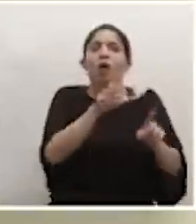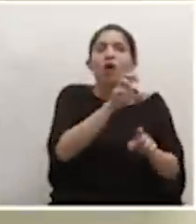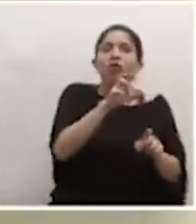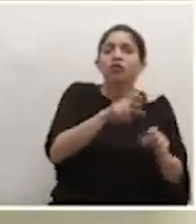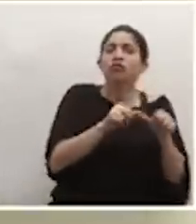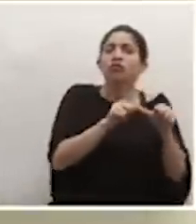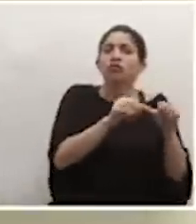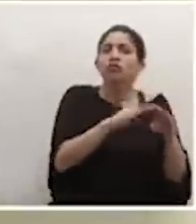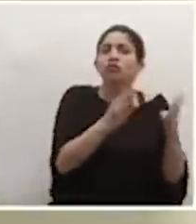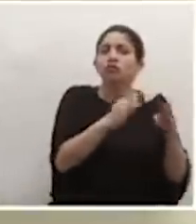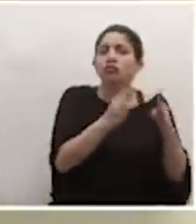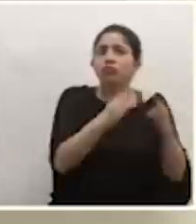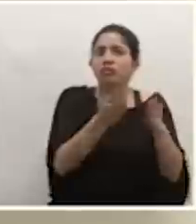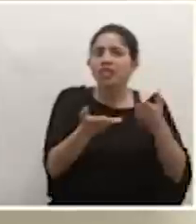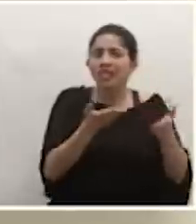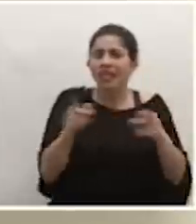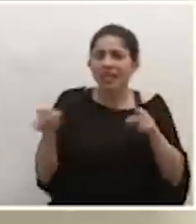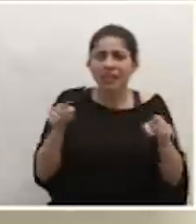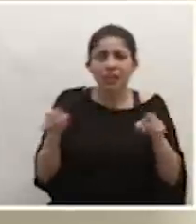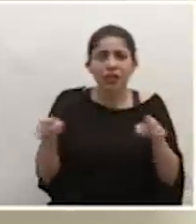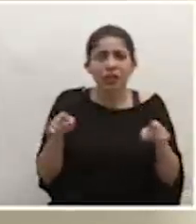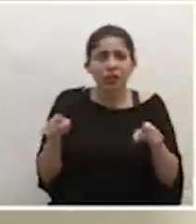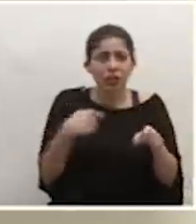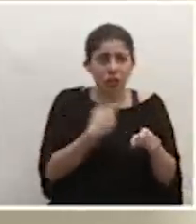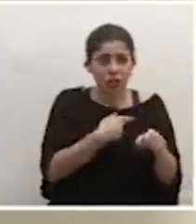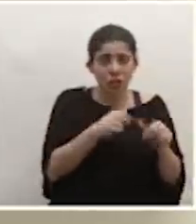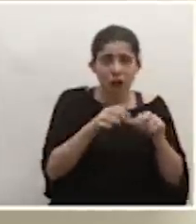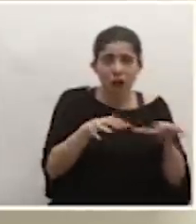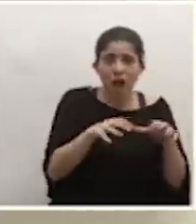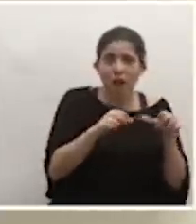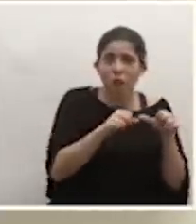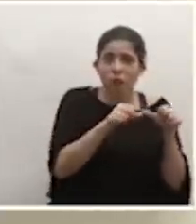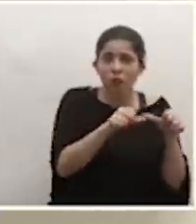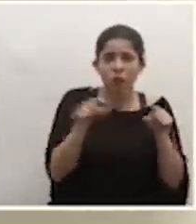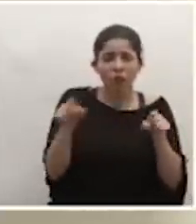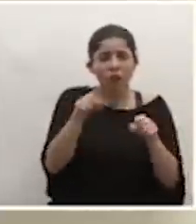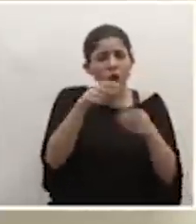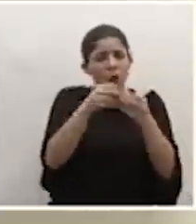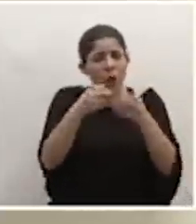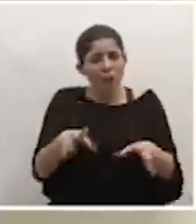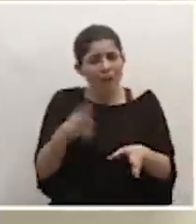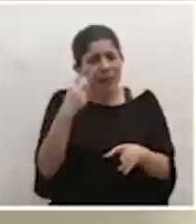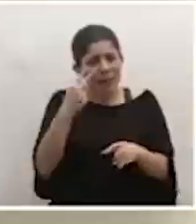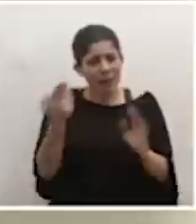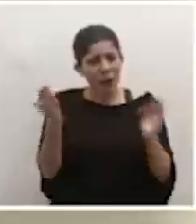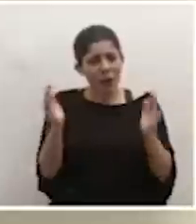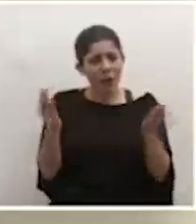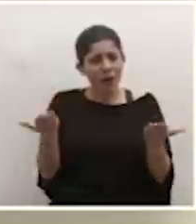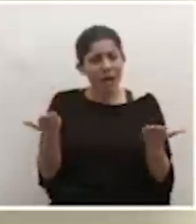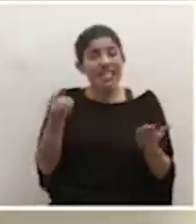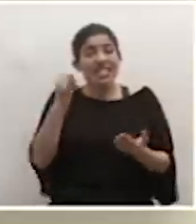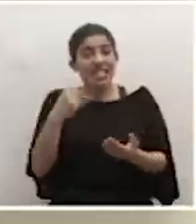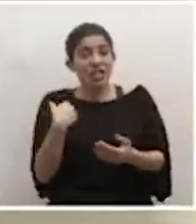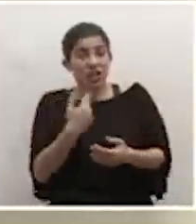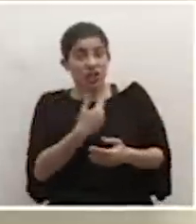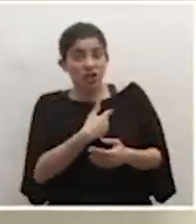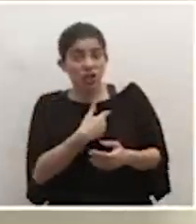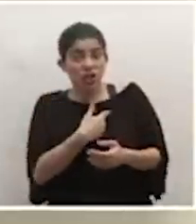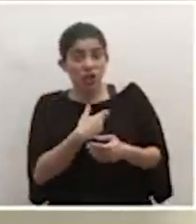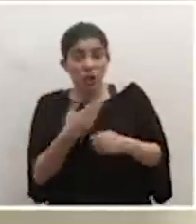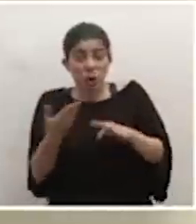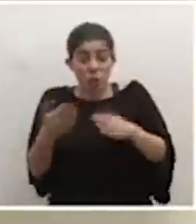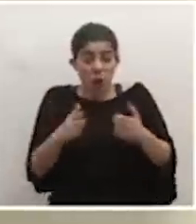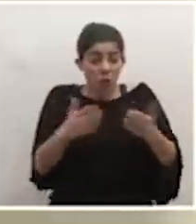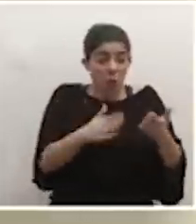aperturando servicios y estamos manteniendo muchas de las actividades. Así que no perdamos de perspectiva de que si tuviéramos, como indico, muchas